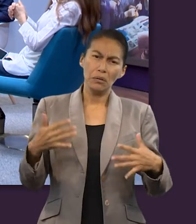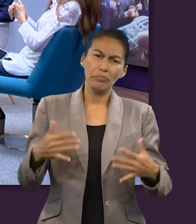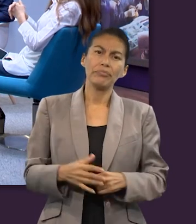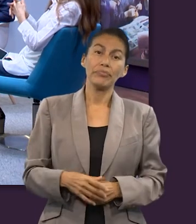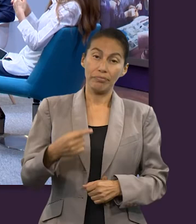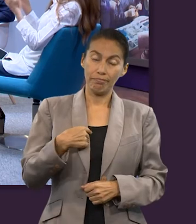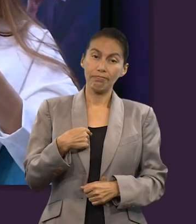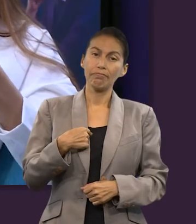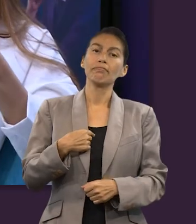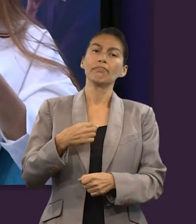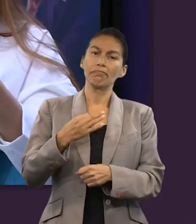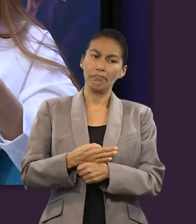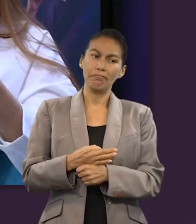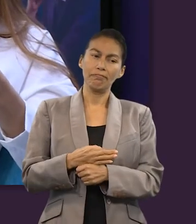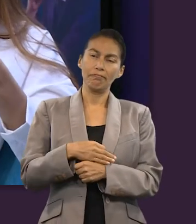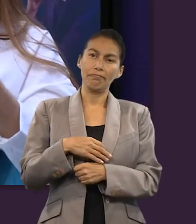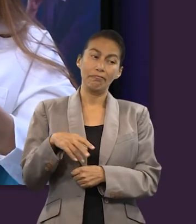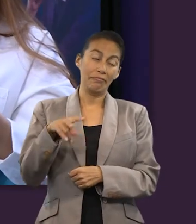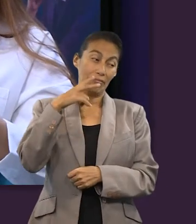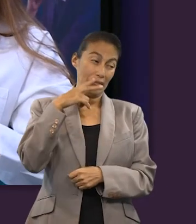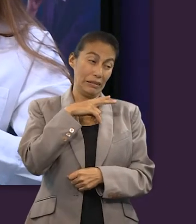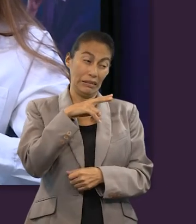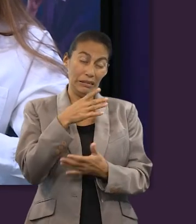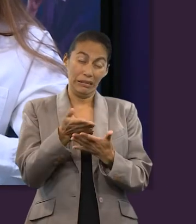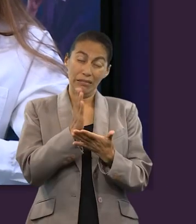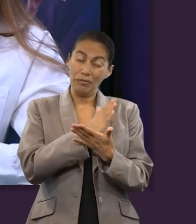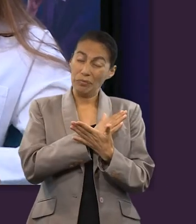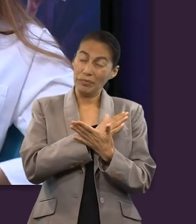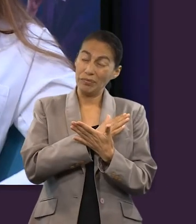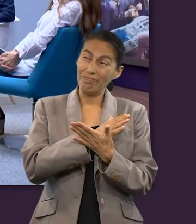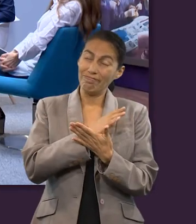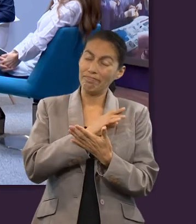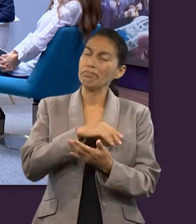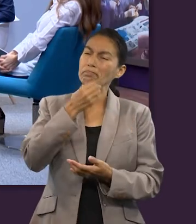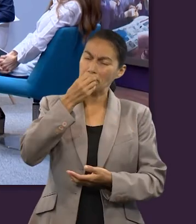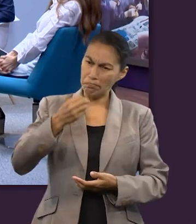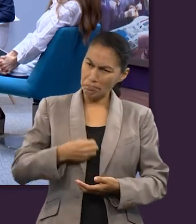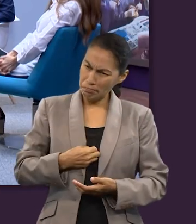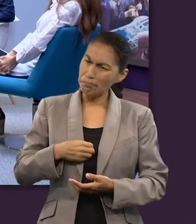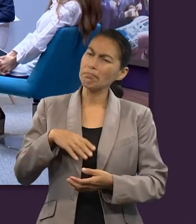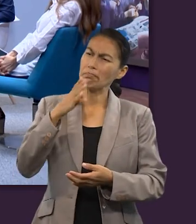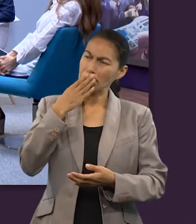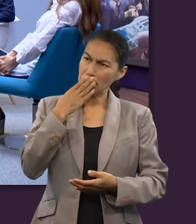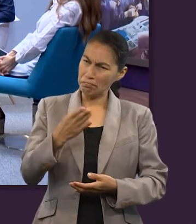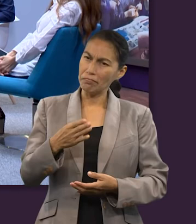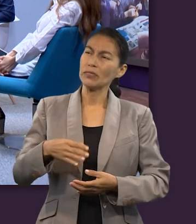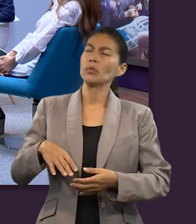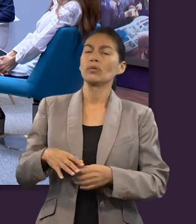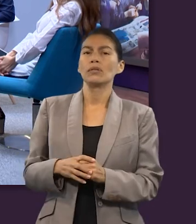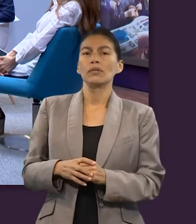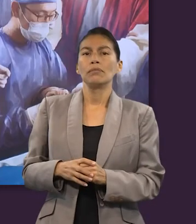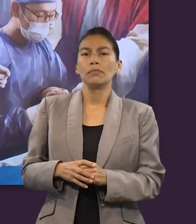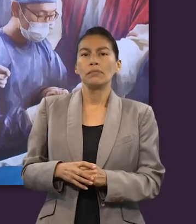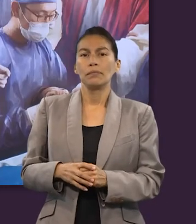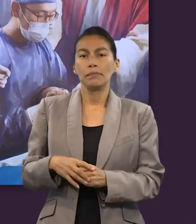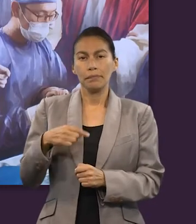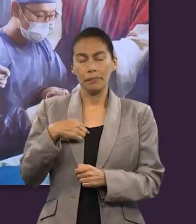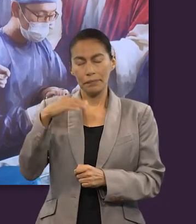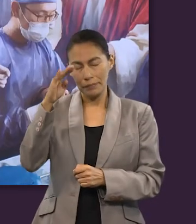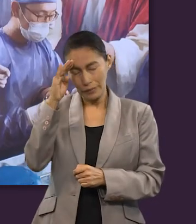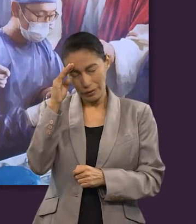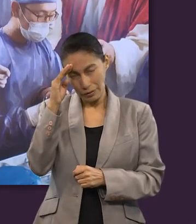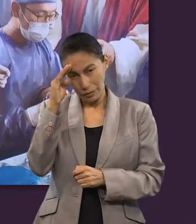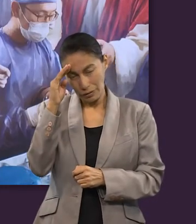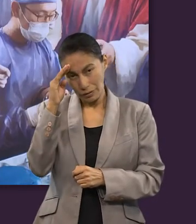sentir. Aquí estoy, lo estoy viendo, valió la pena todo. A mí se me hace conmovedor